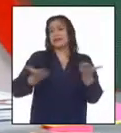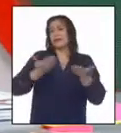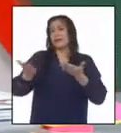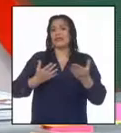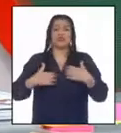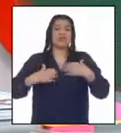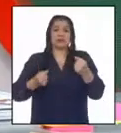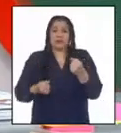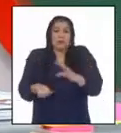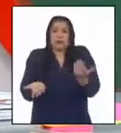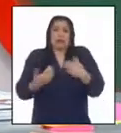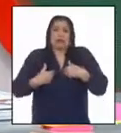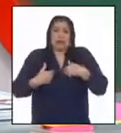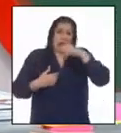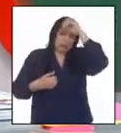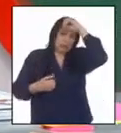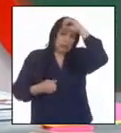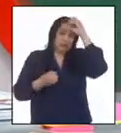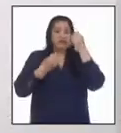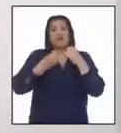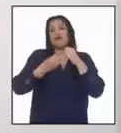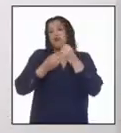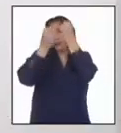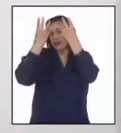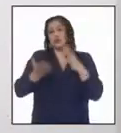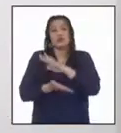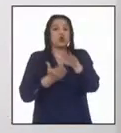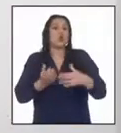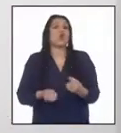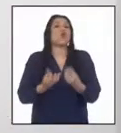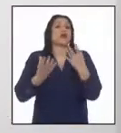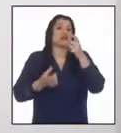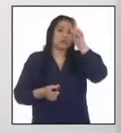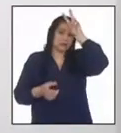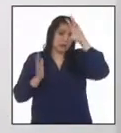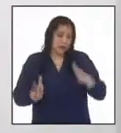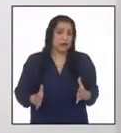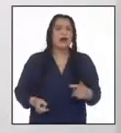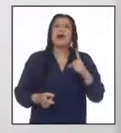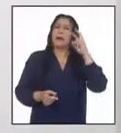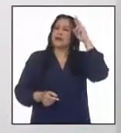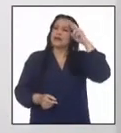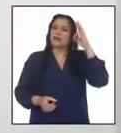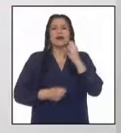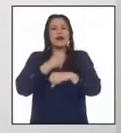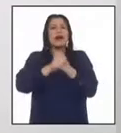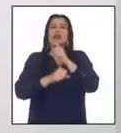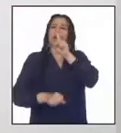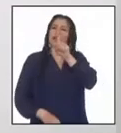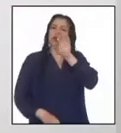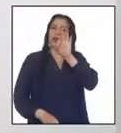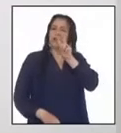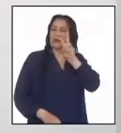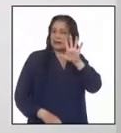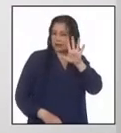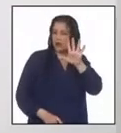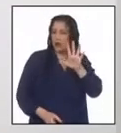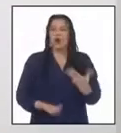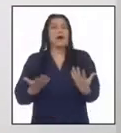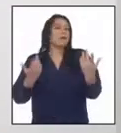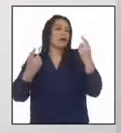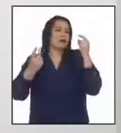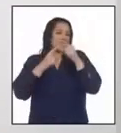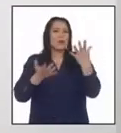si carecía de datos precisos sobre la población del país? Por ello, alrededor de 1925, con motivo de un